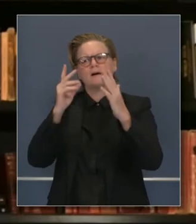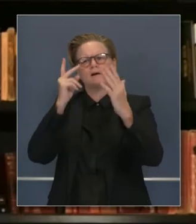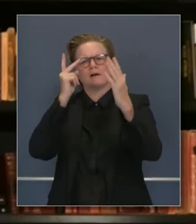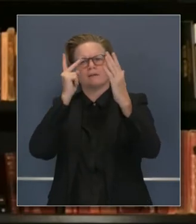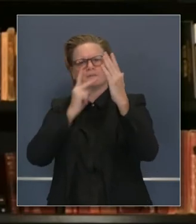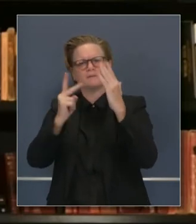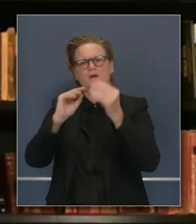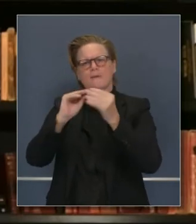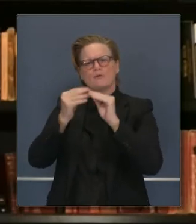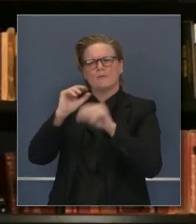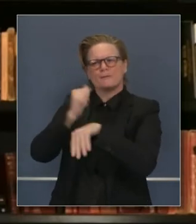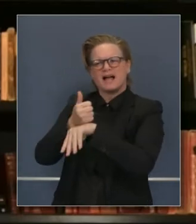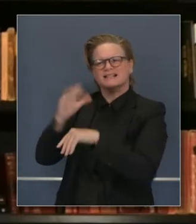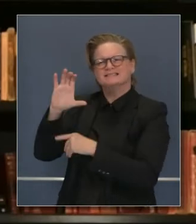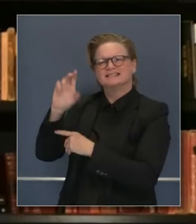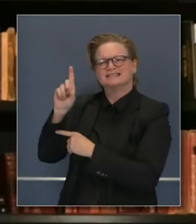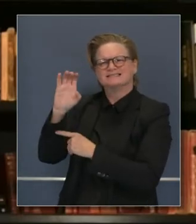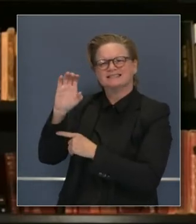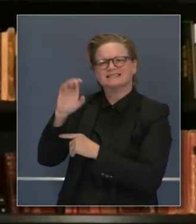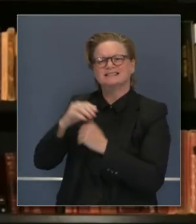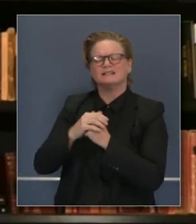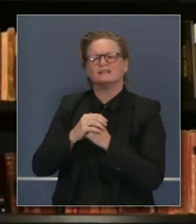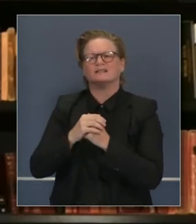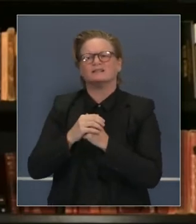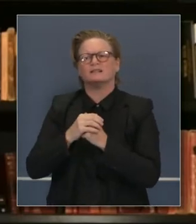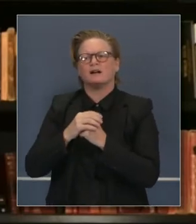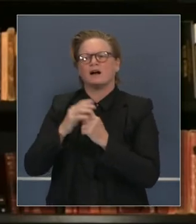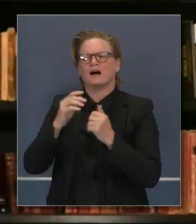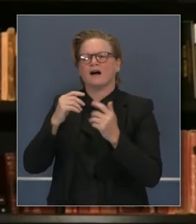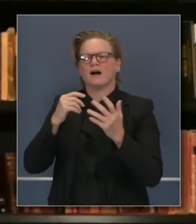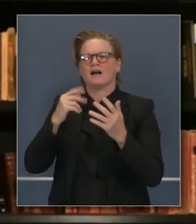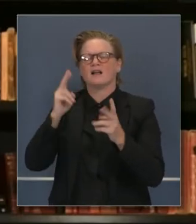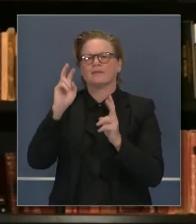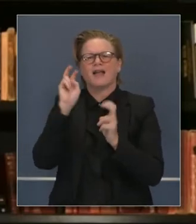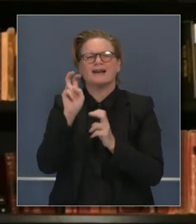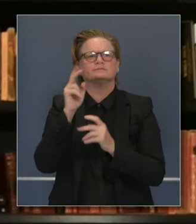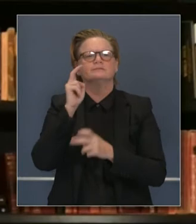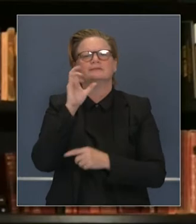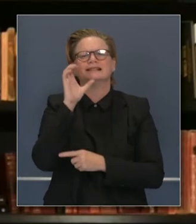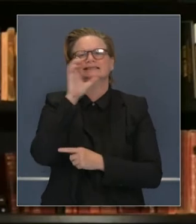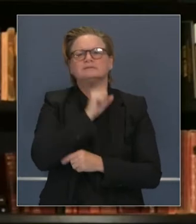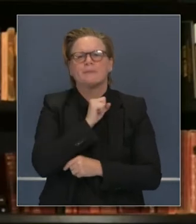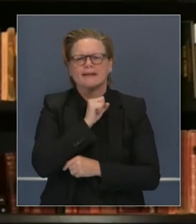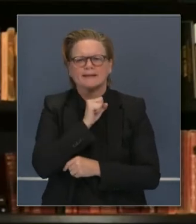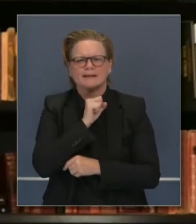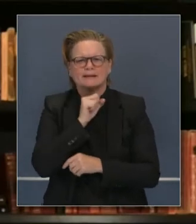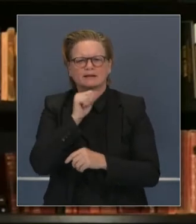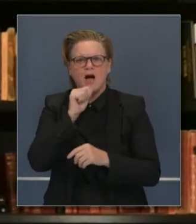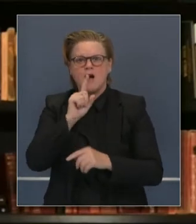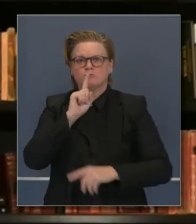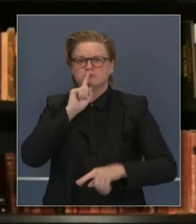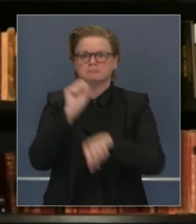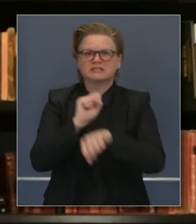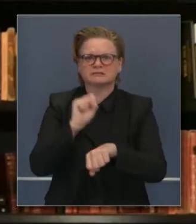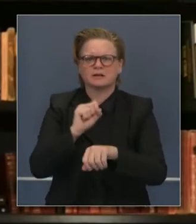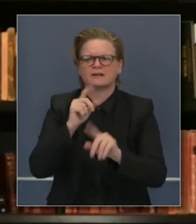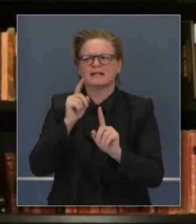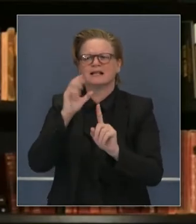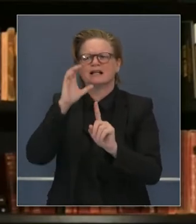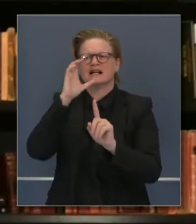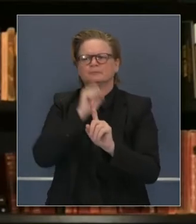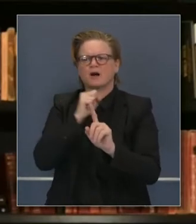CDC y DOD, que eran también cálculos. 40 millones es un cálculo. Y les